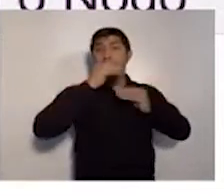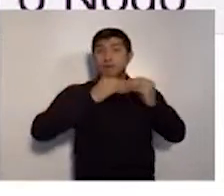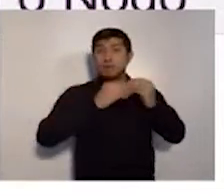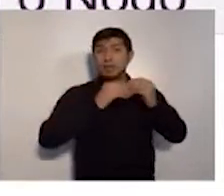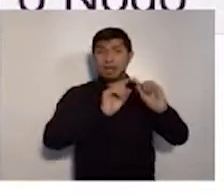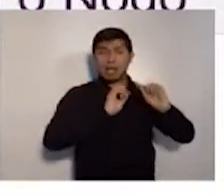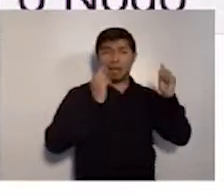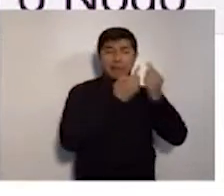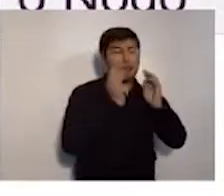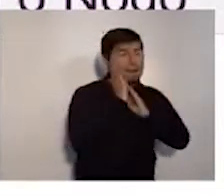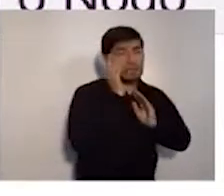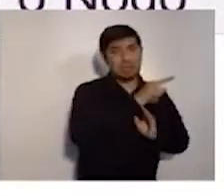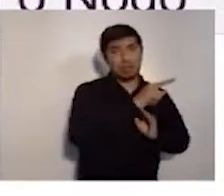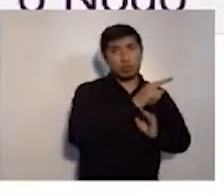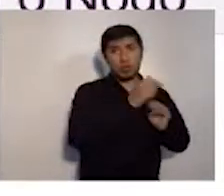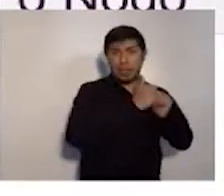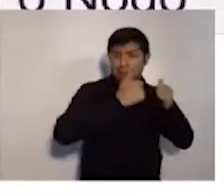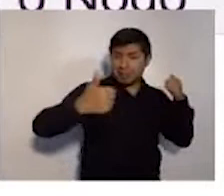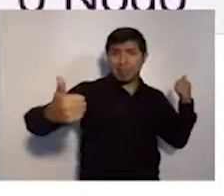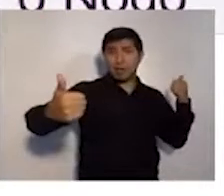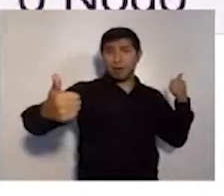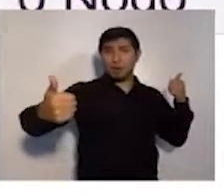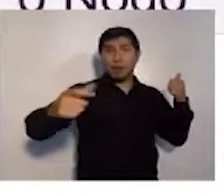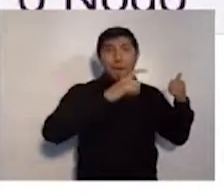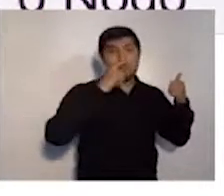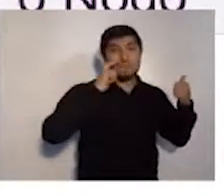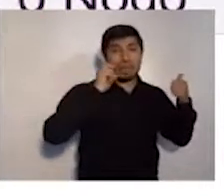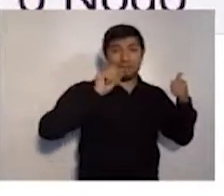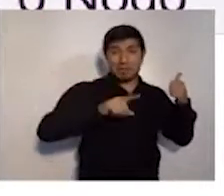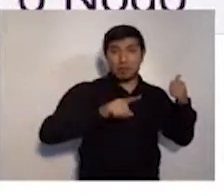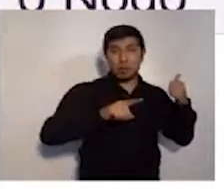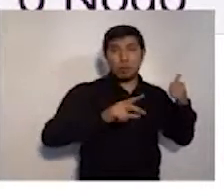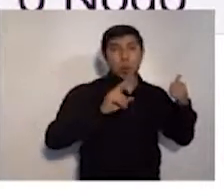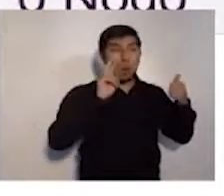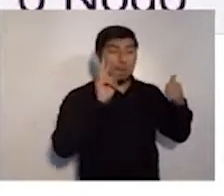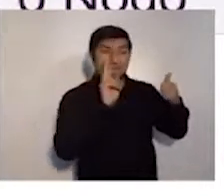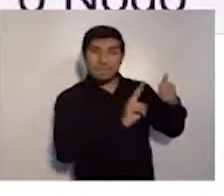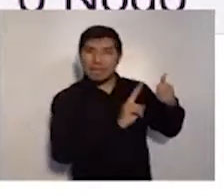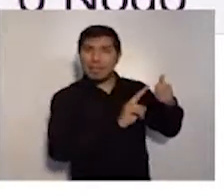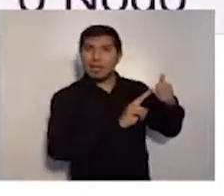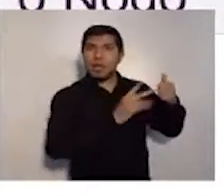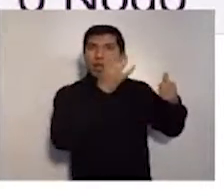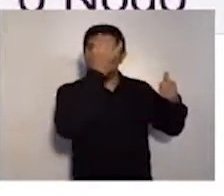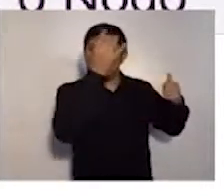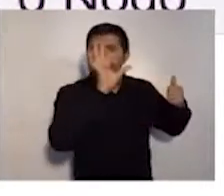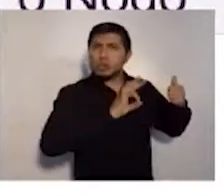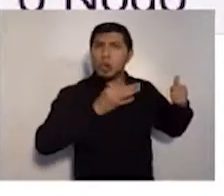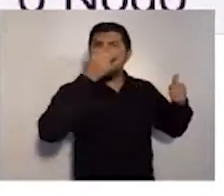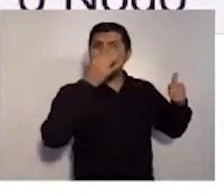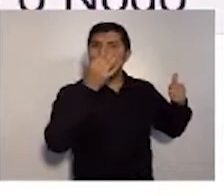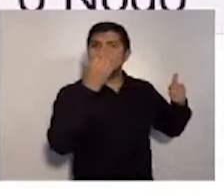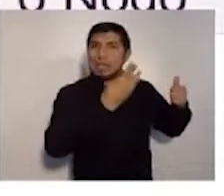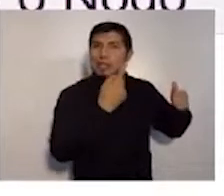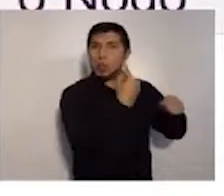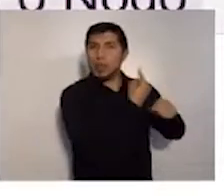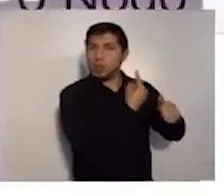o va a tratar de tener la distancia y el barbijo. Va a estar en observación entre 12 y 24 horas y va a ser seguido